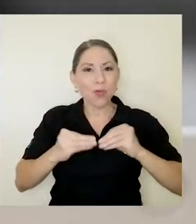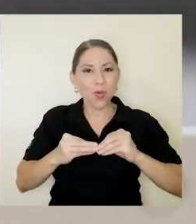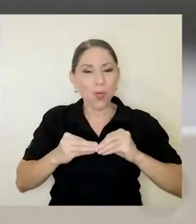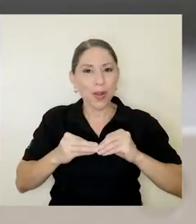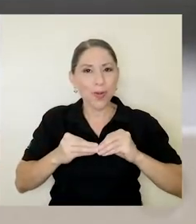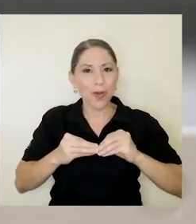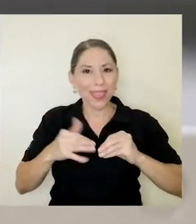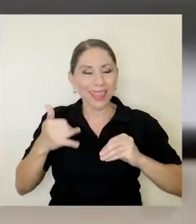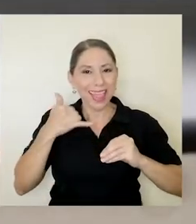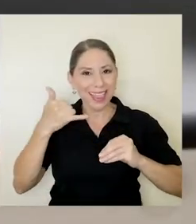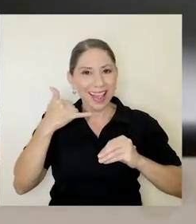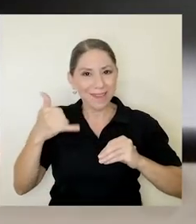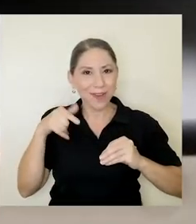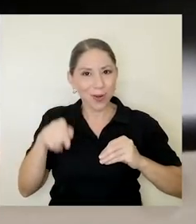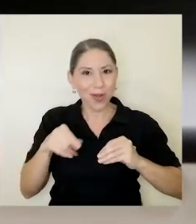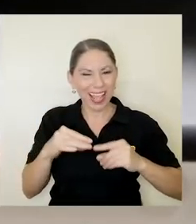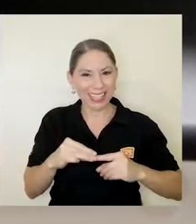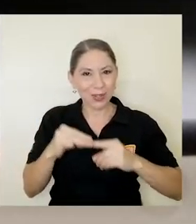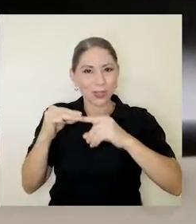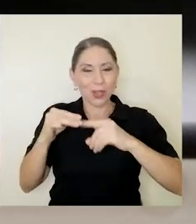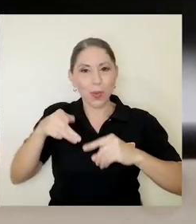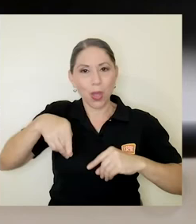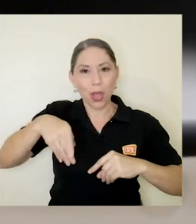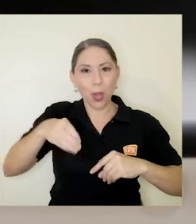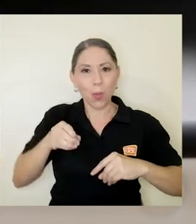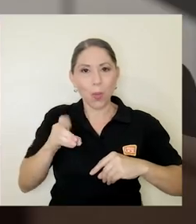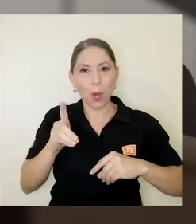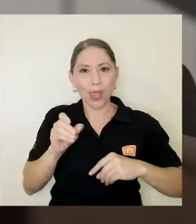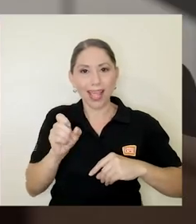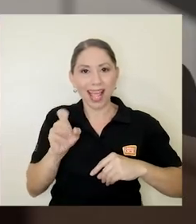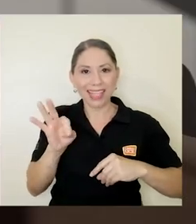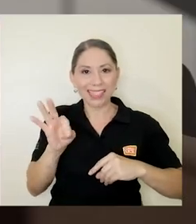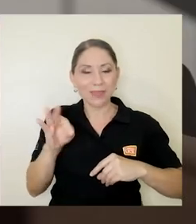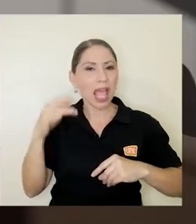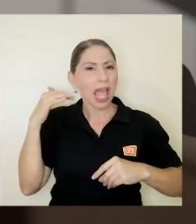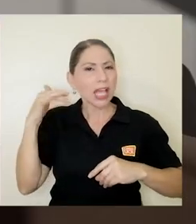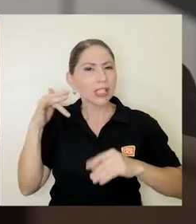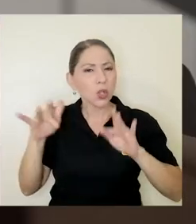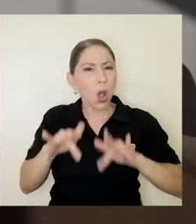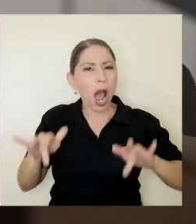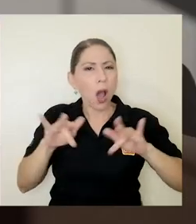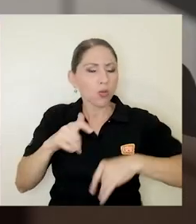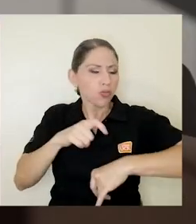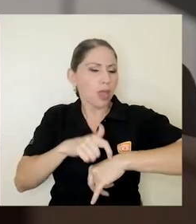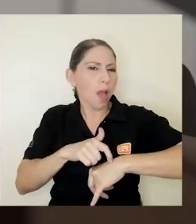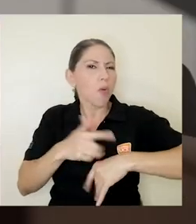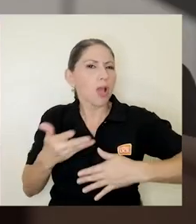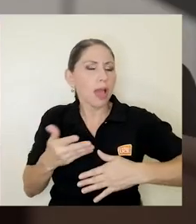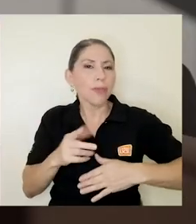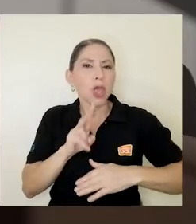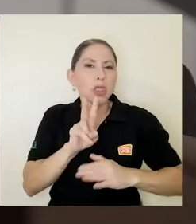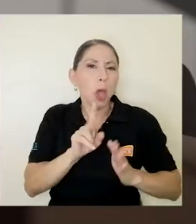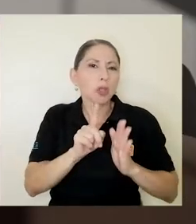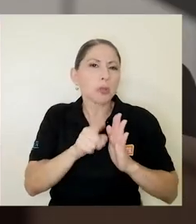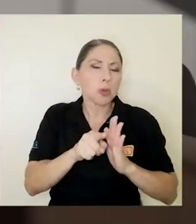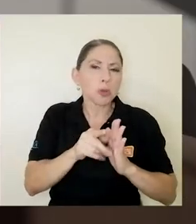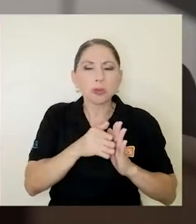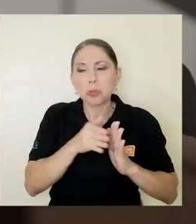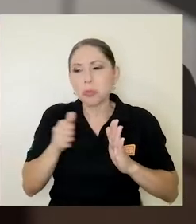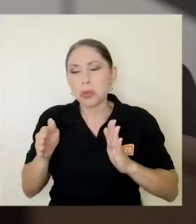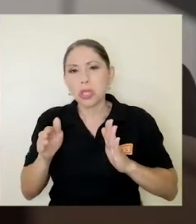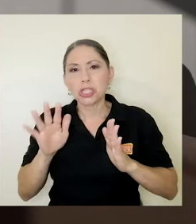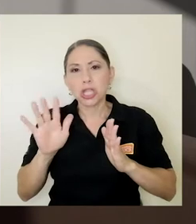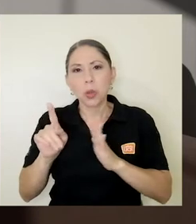exclusivo del podcast y estos audios que tienen una duración de dos a cinco minutos nos cuentan